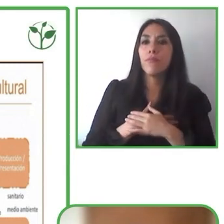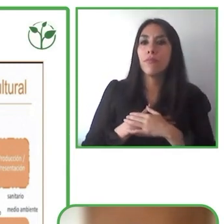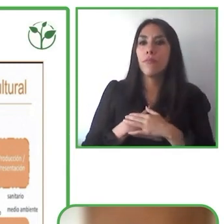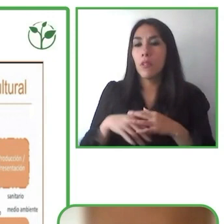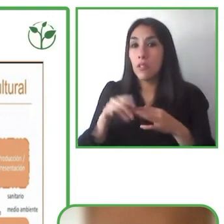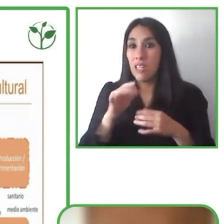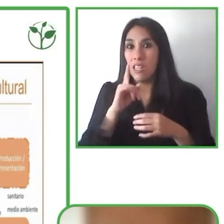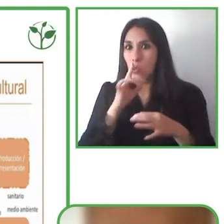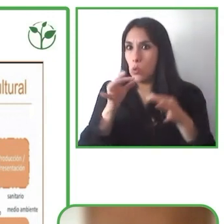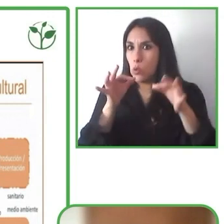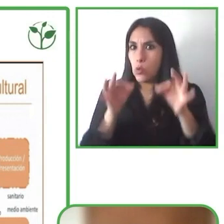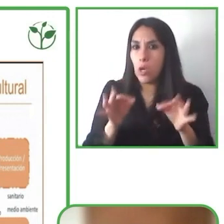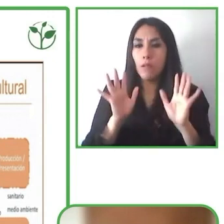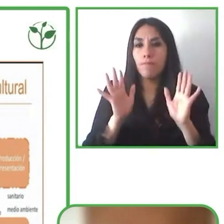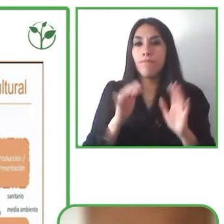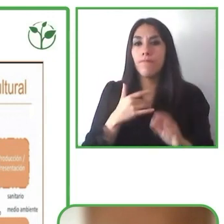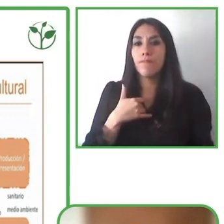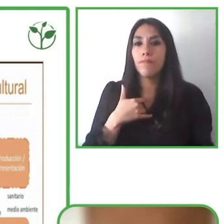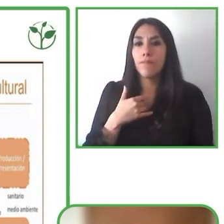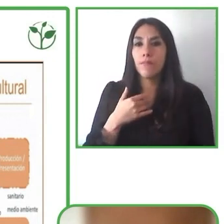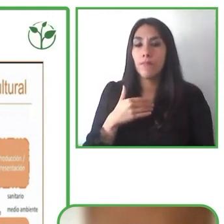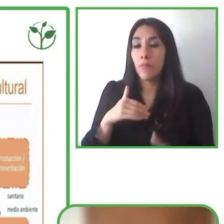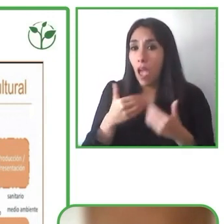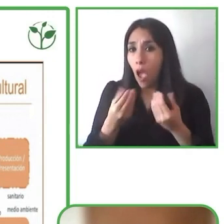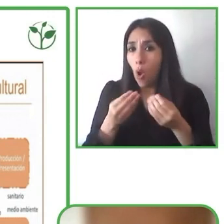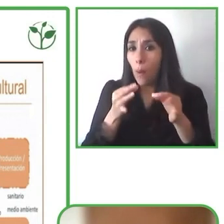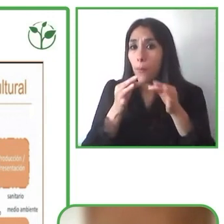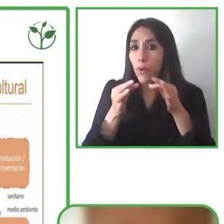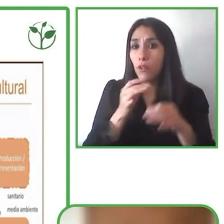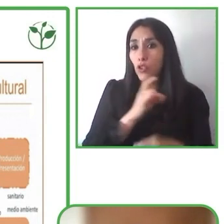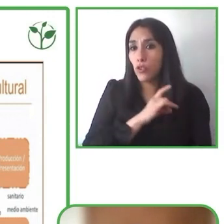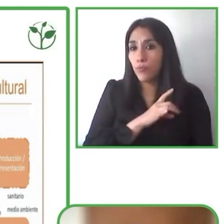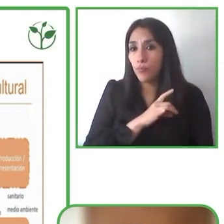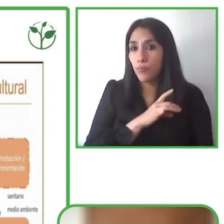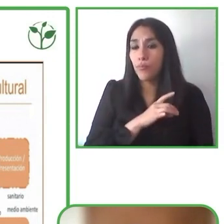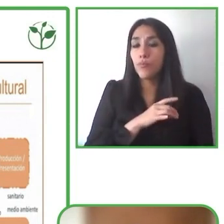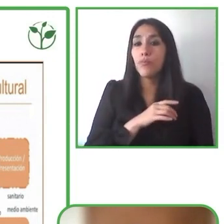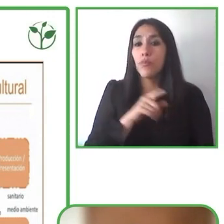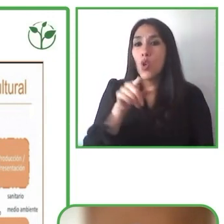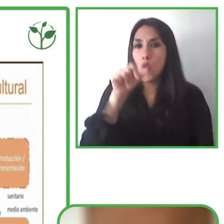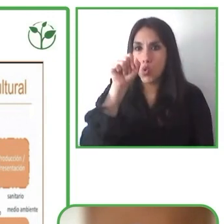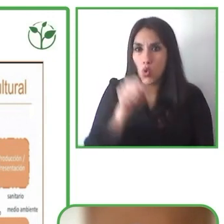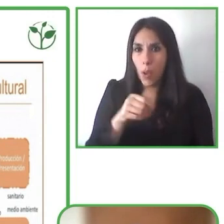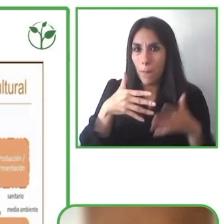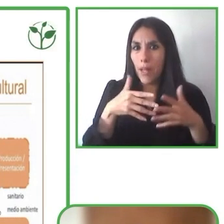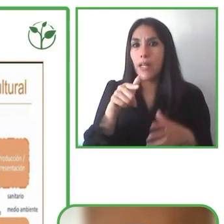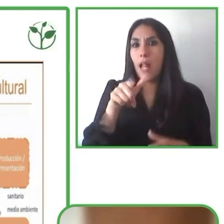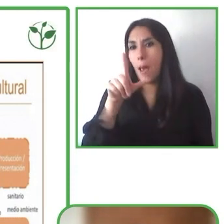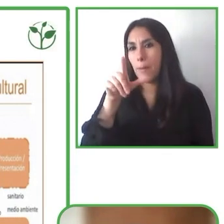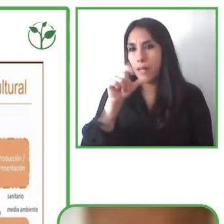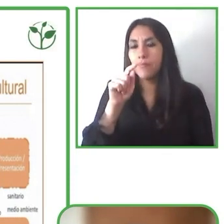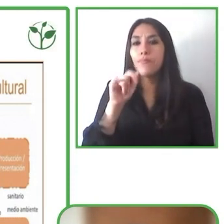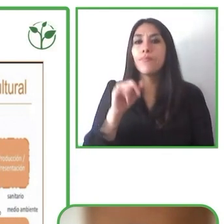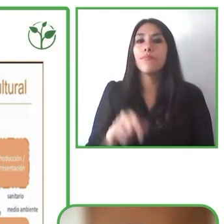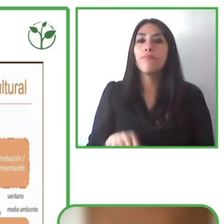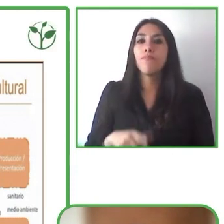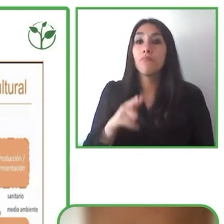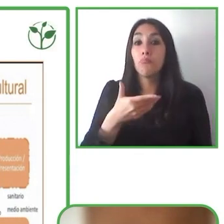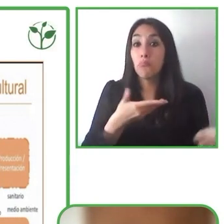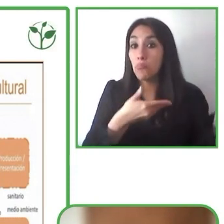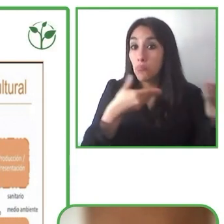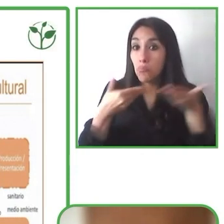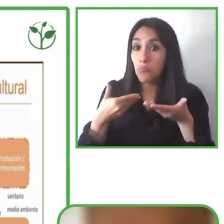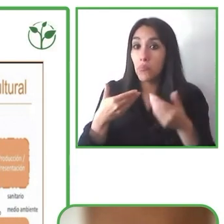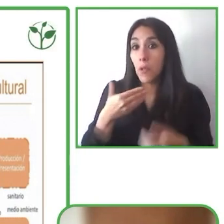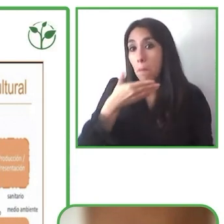Latinoamérica traemos lo mejor del arte o lo desarrollamos dentro de nuestros primeros propios países